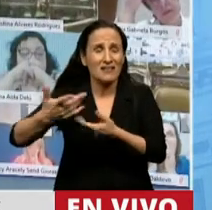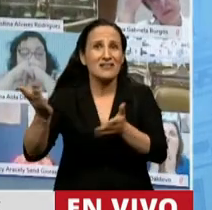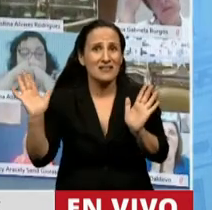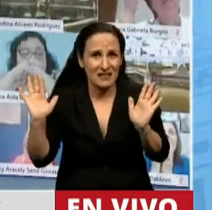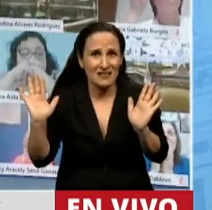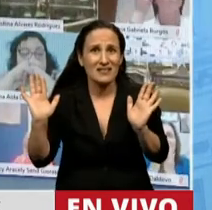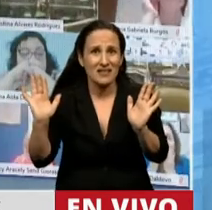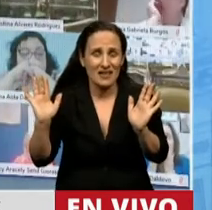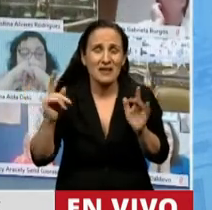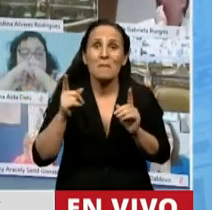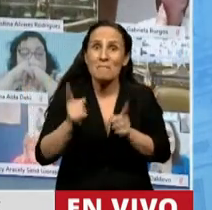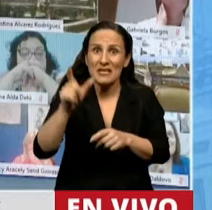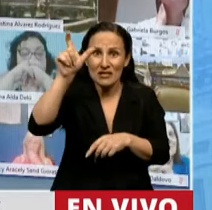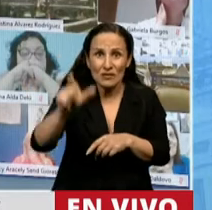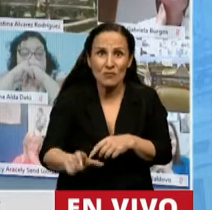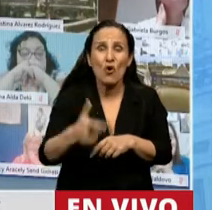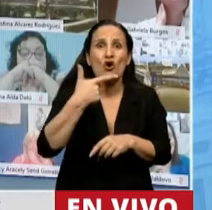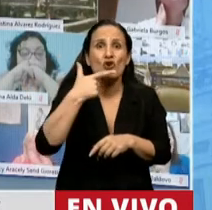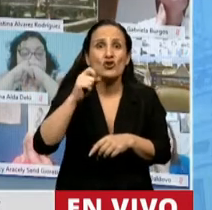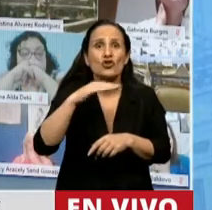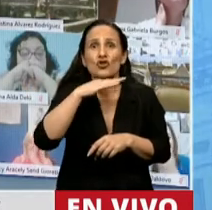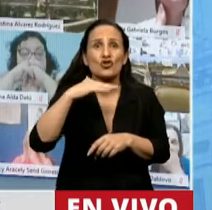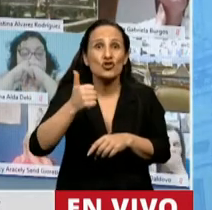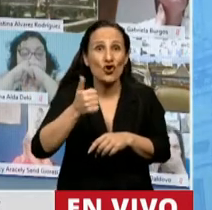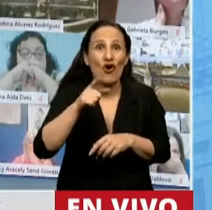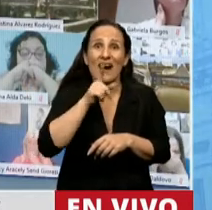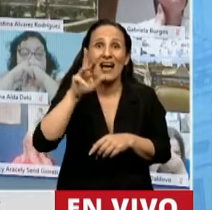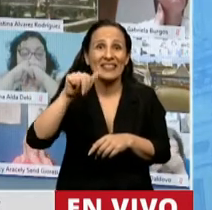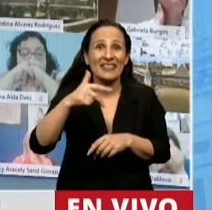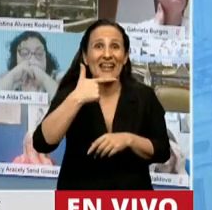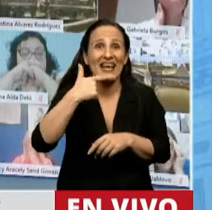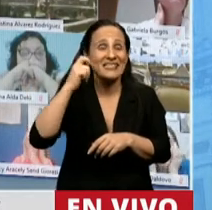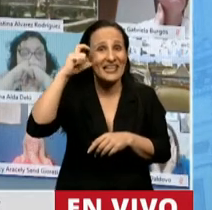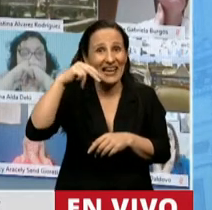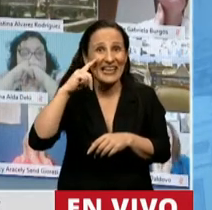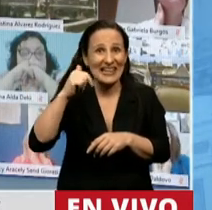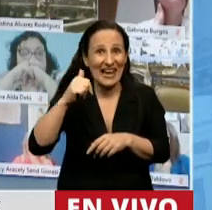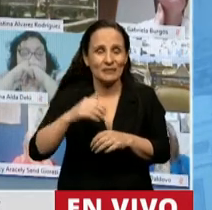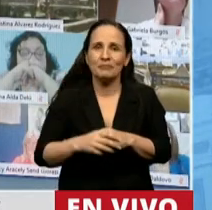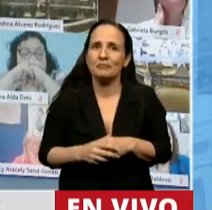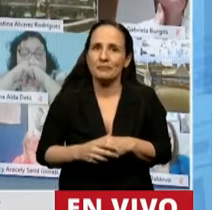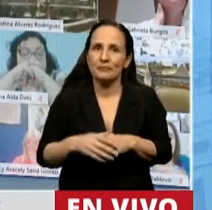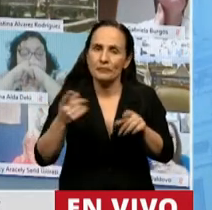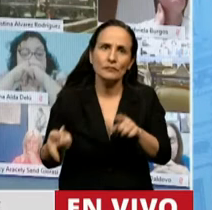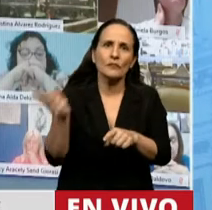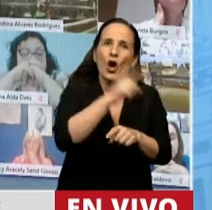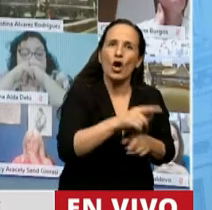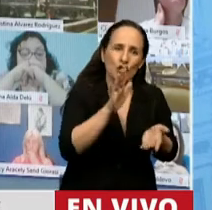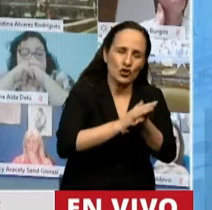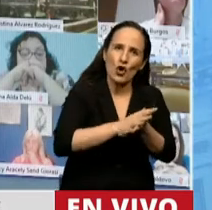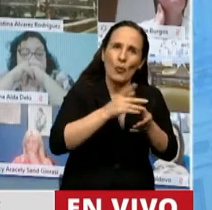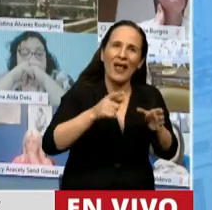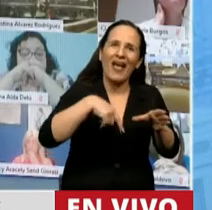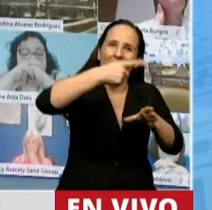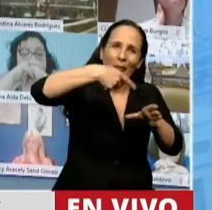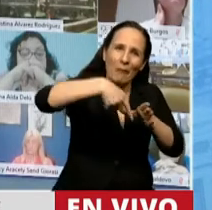la soja transgénica. También la continuidad del fracking petrolero, la